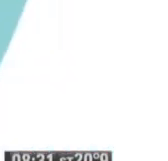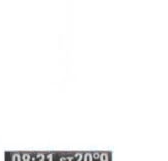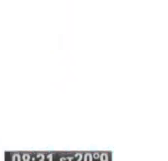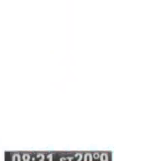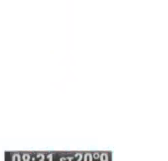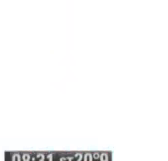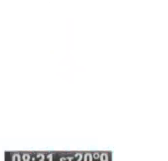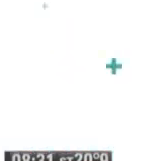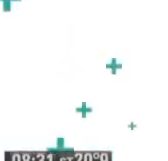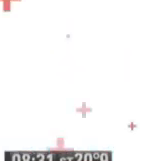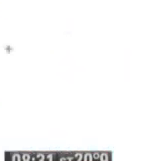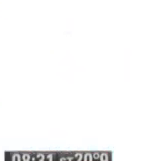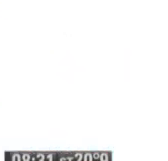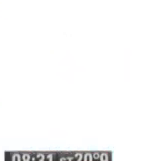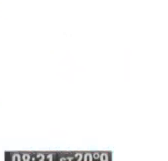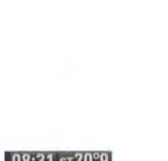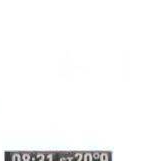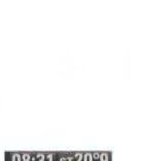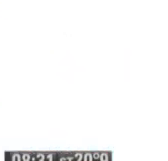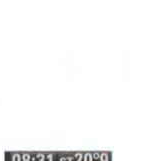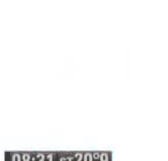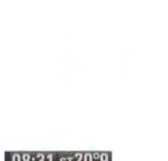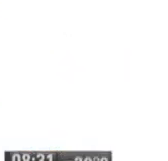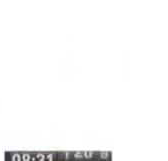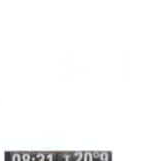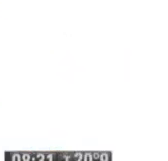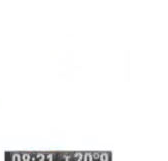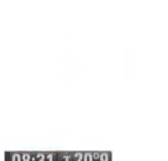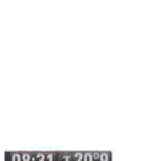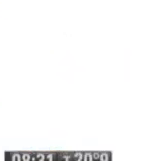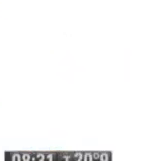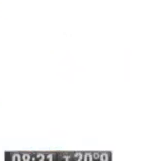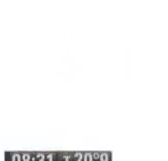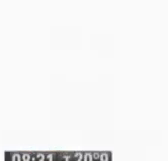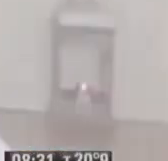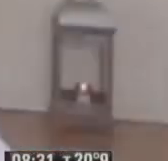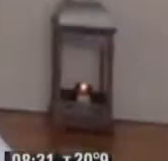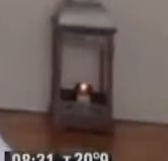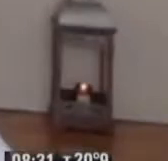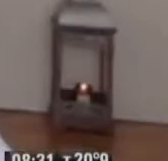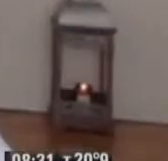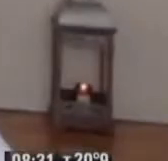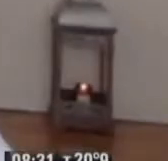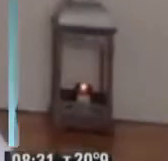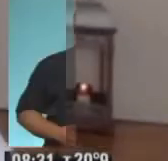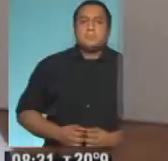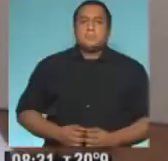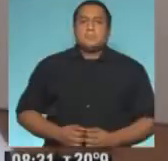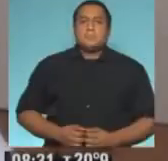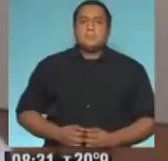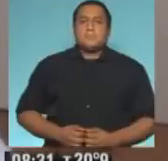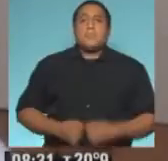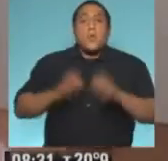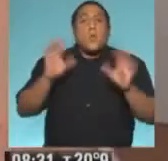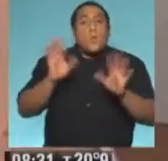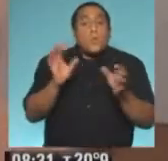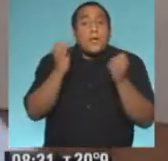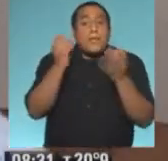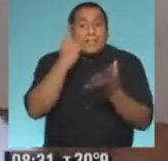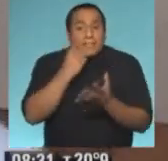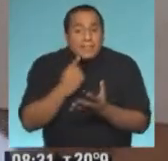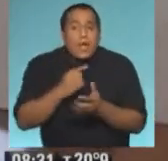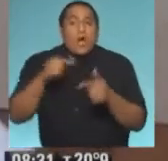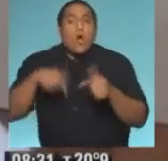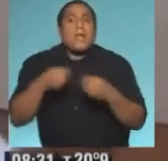¡Vamos, vamos, vamos, vamos, vamos, argentinos! Muy, pero muy buenos días.